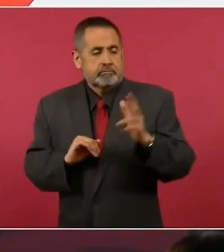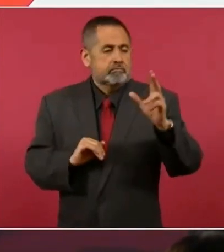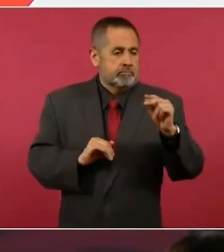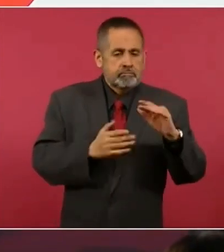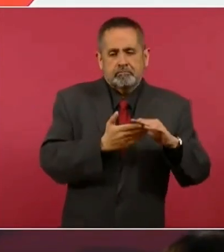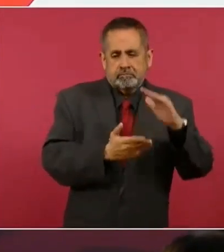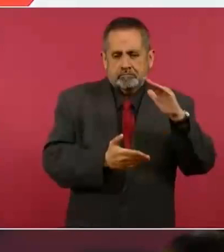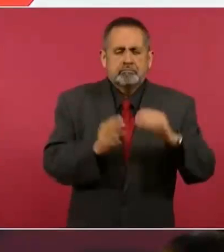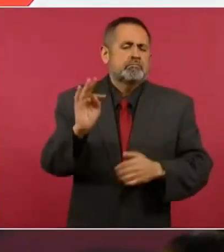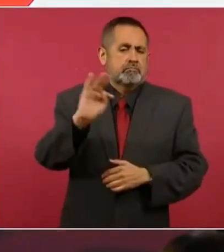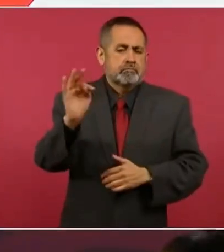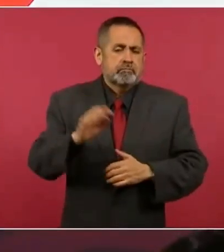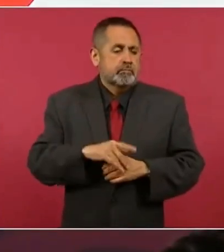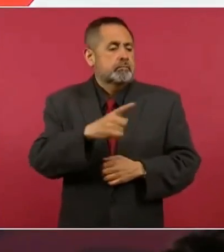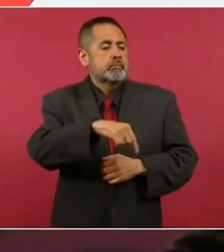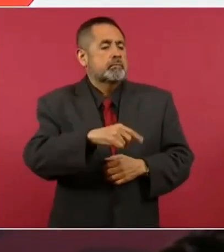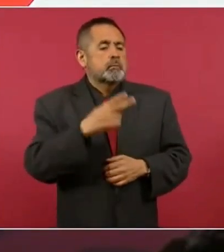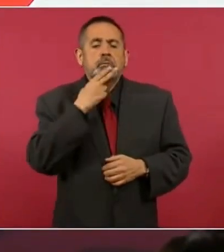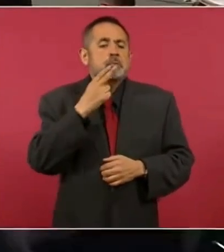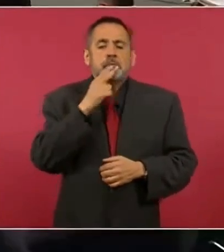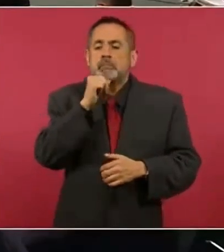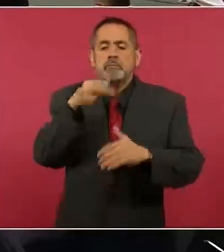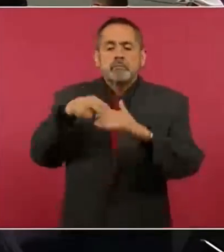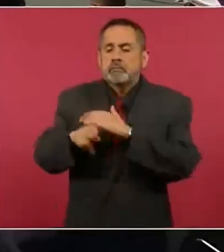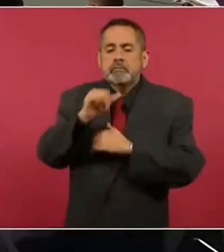posiblemente, los que no usan el Metro.